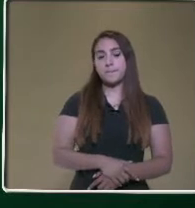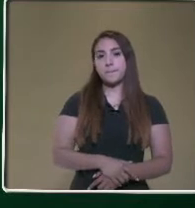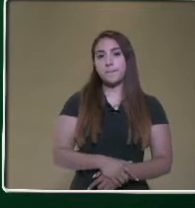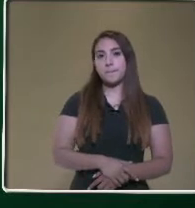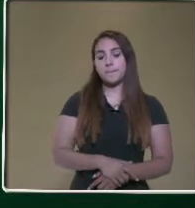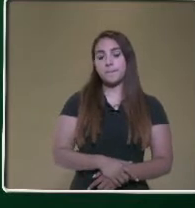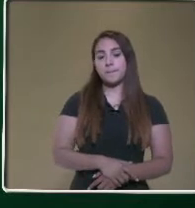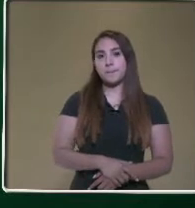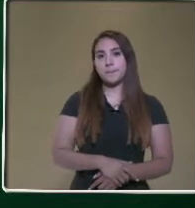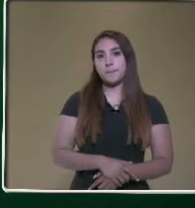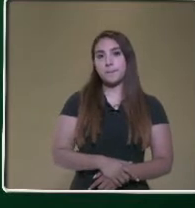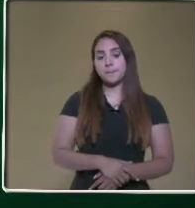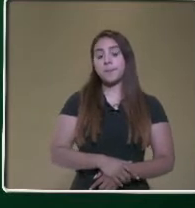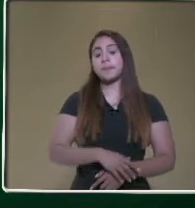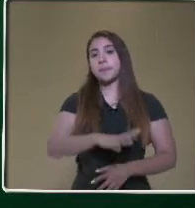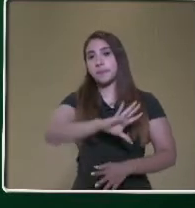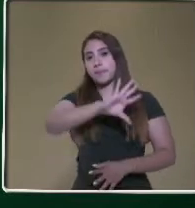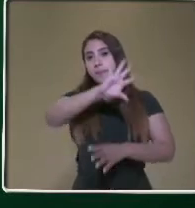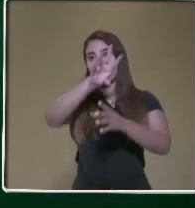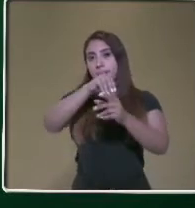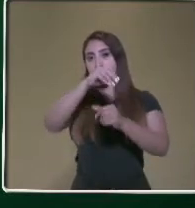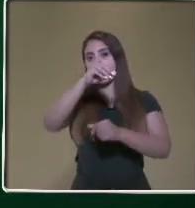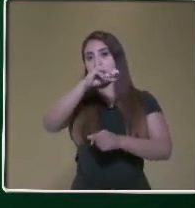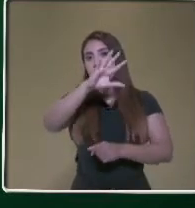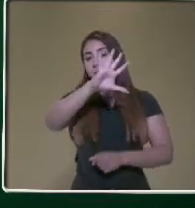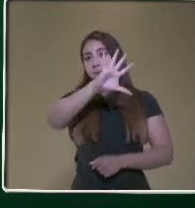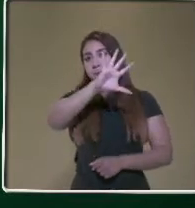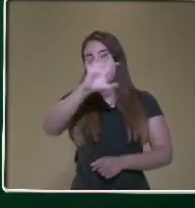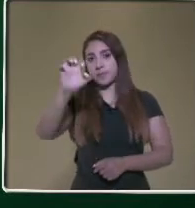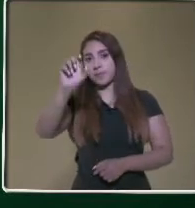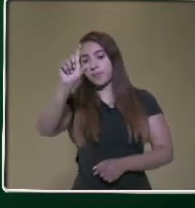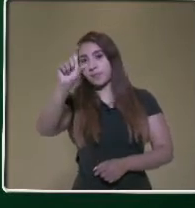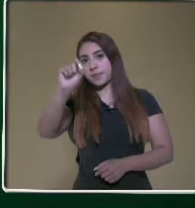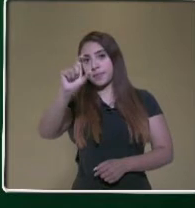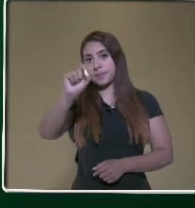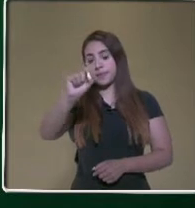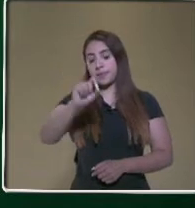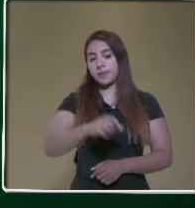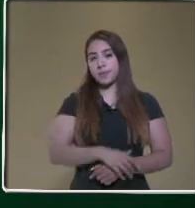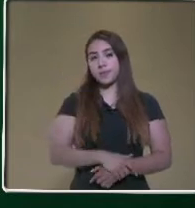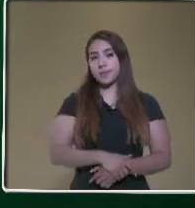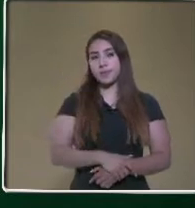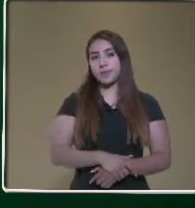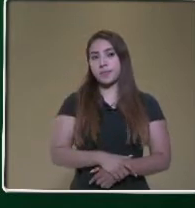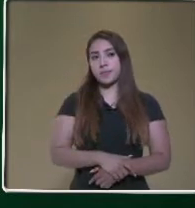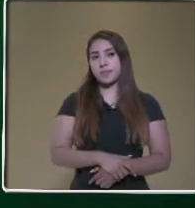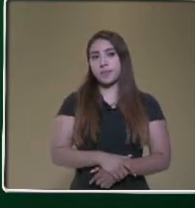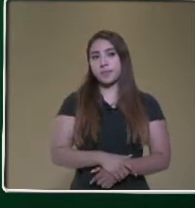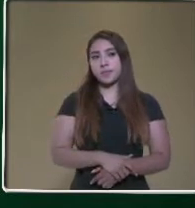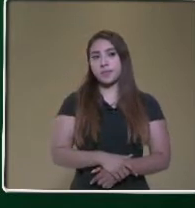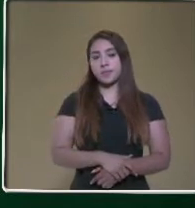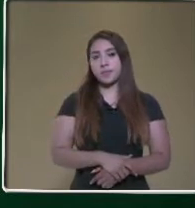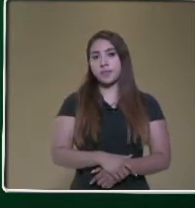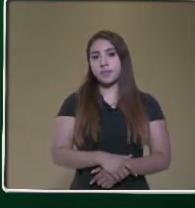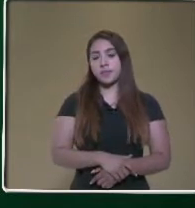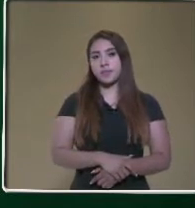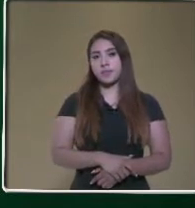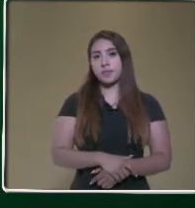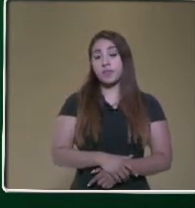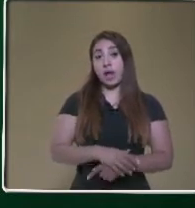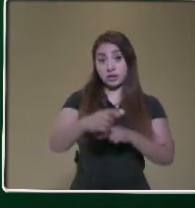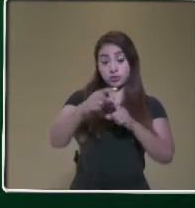Tendríamos 520. 520. 520. Perdón, 520. Si hacemos la suma directa en las dos operaciones,